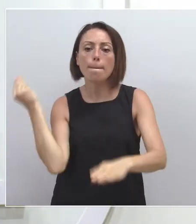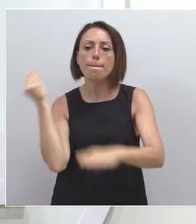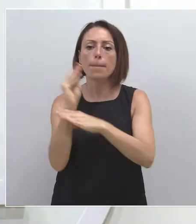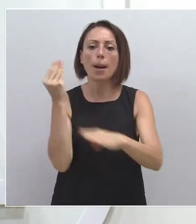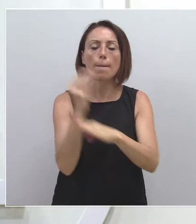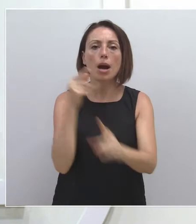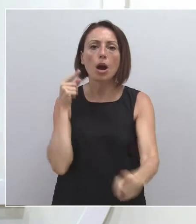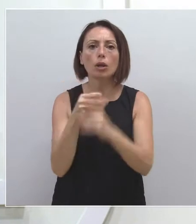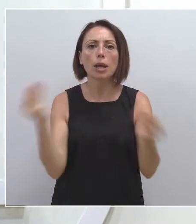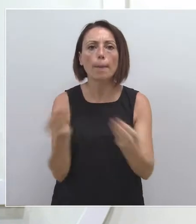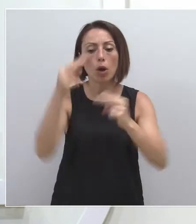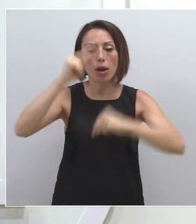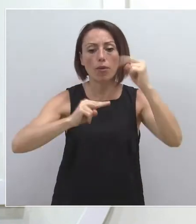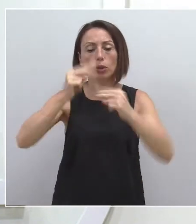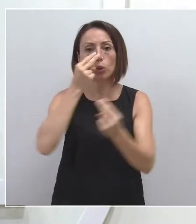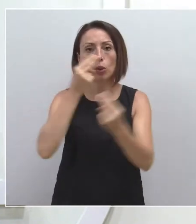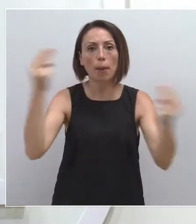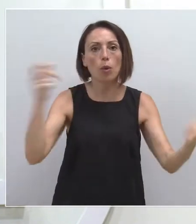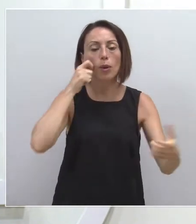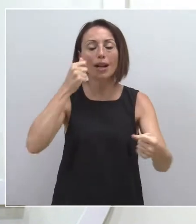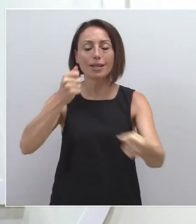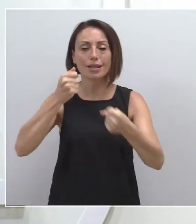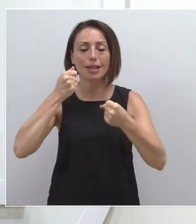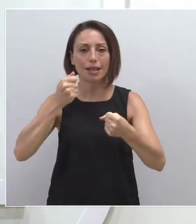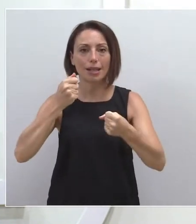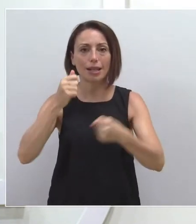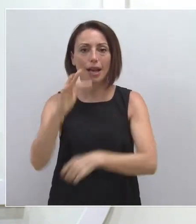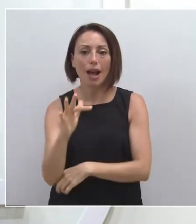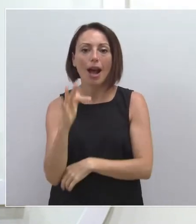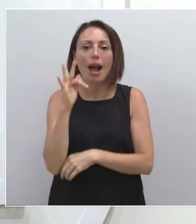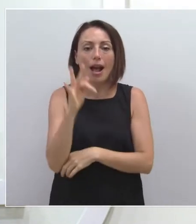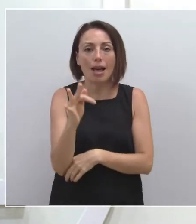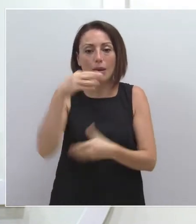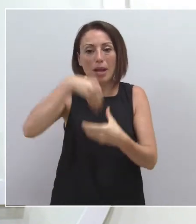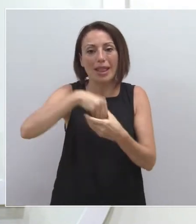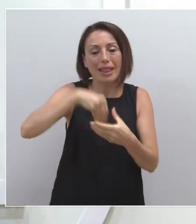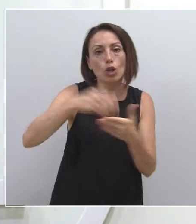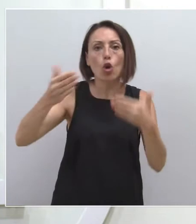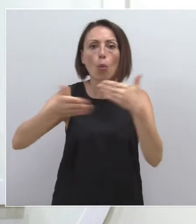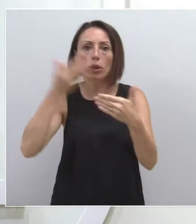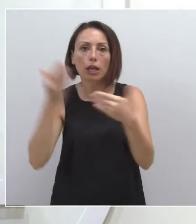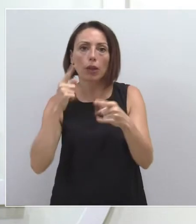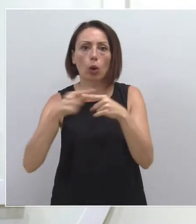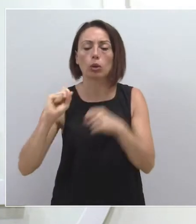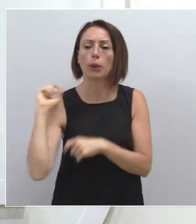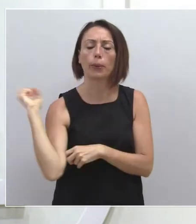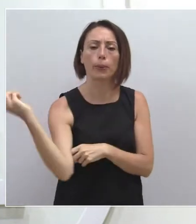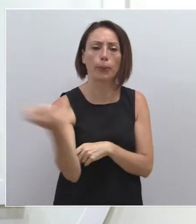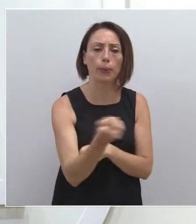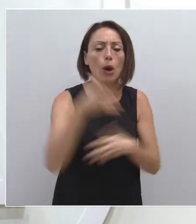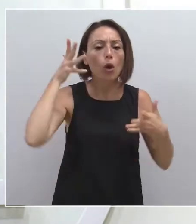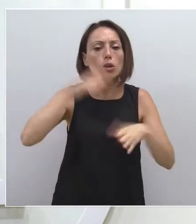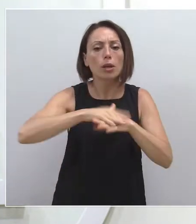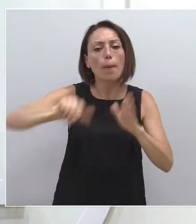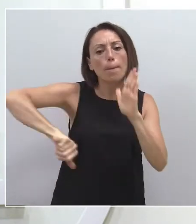para la mejora de nuestras infraestructuras públicas sanitarias y para su equipamiento y modernización. Así, el Consejo de Gobierno